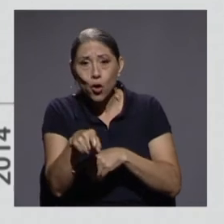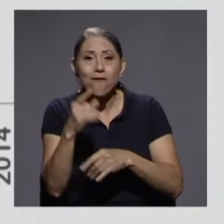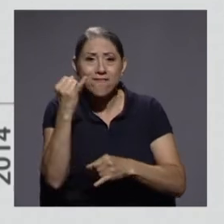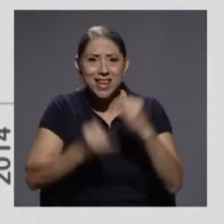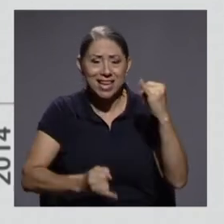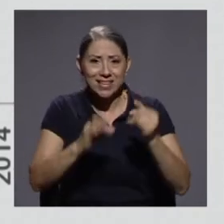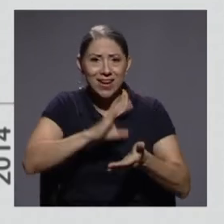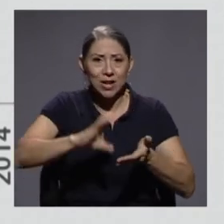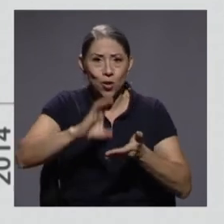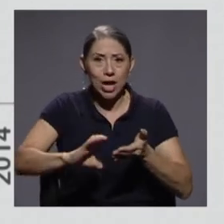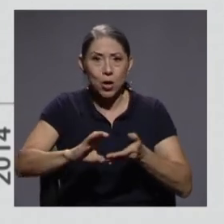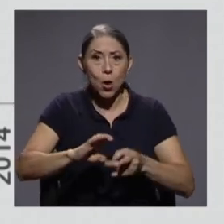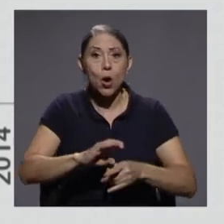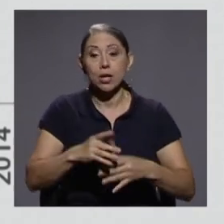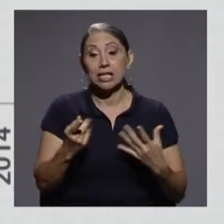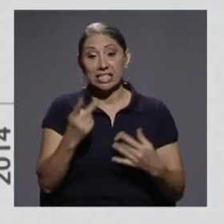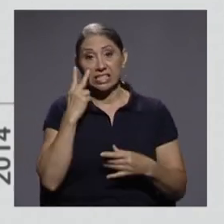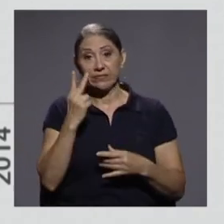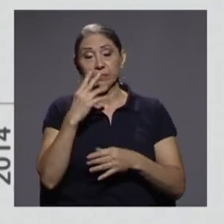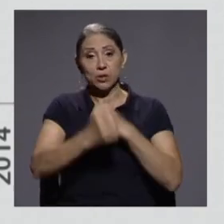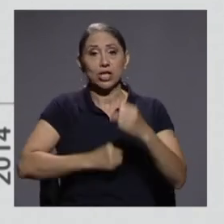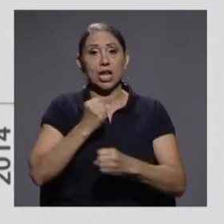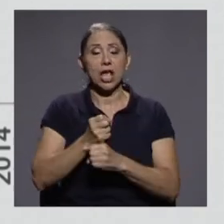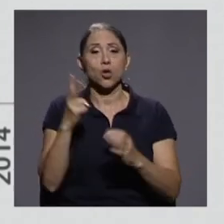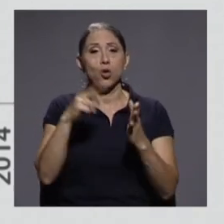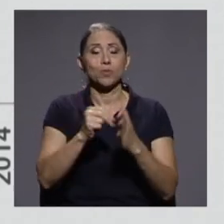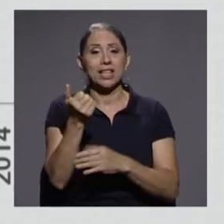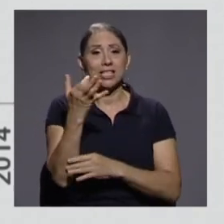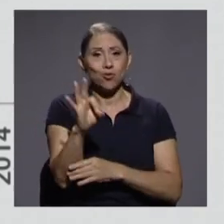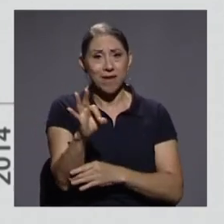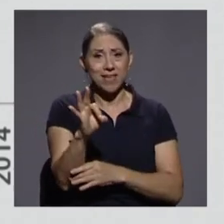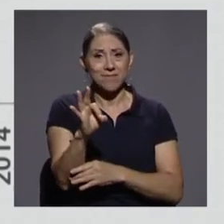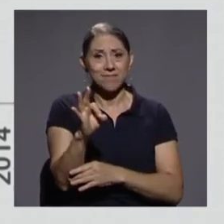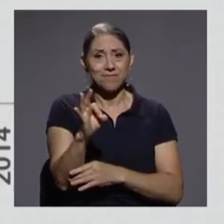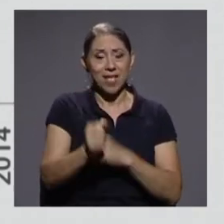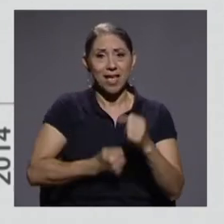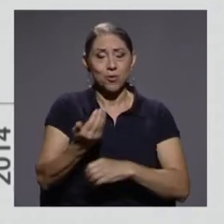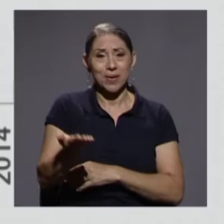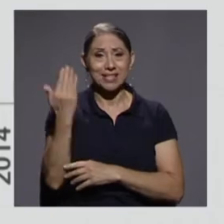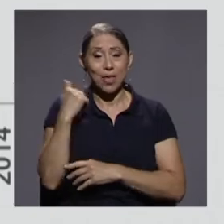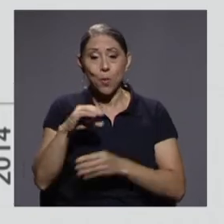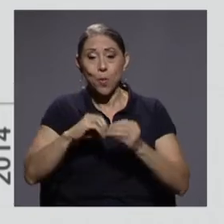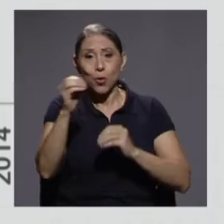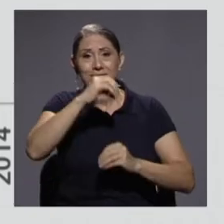año 2019, ese porcentaje se incrementa a un 56%.